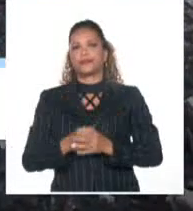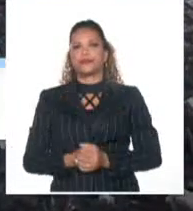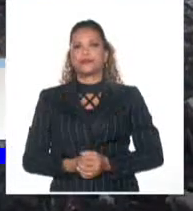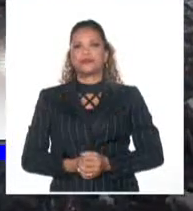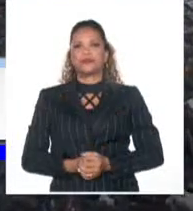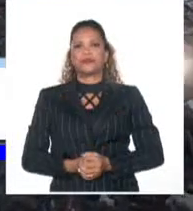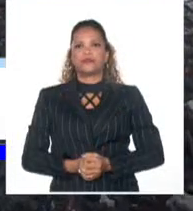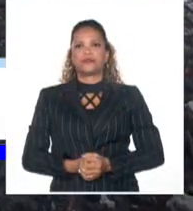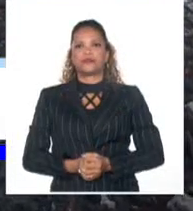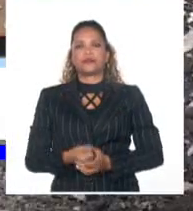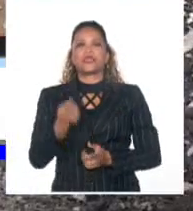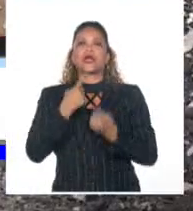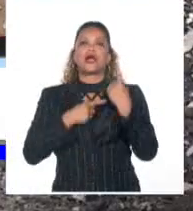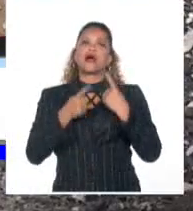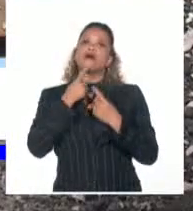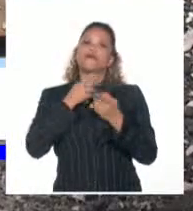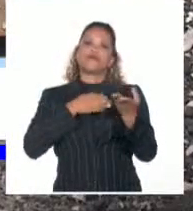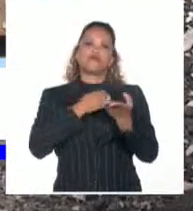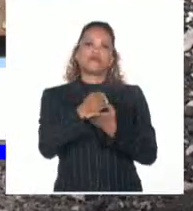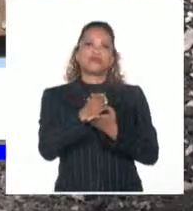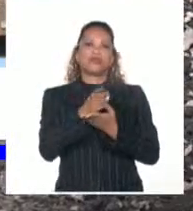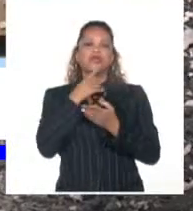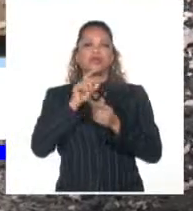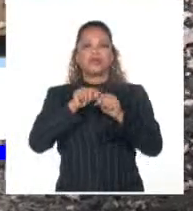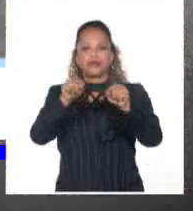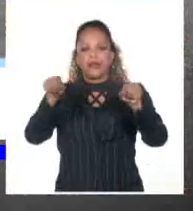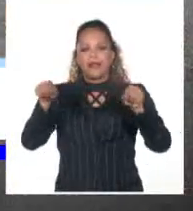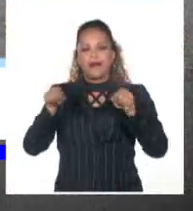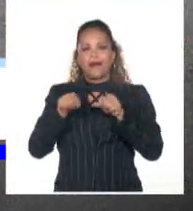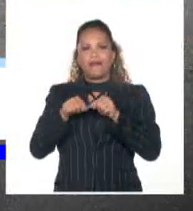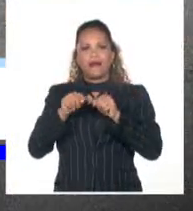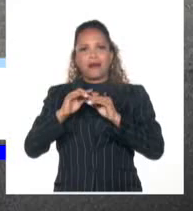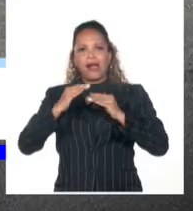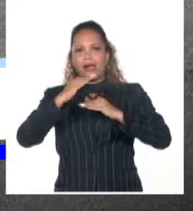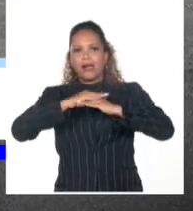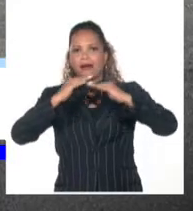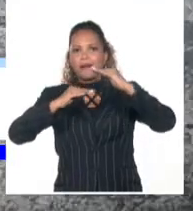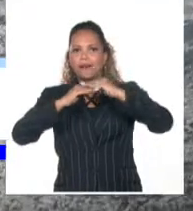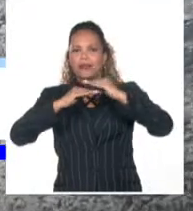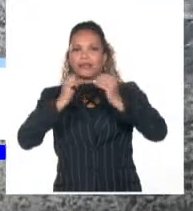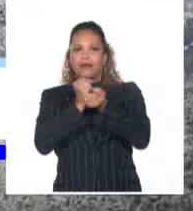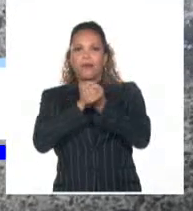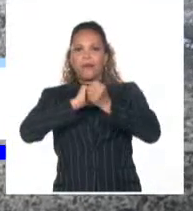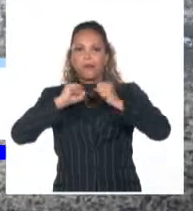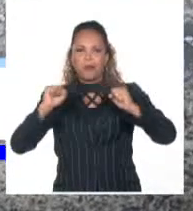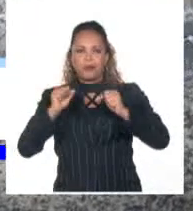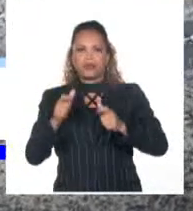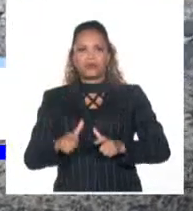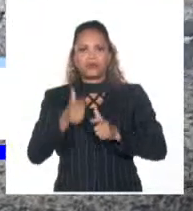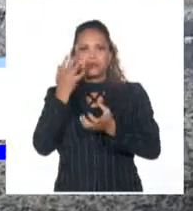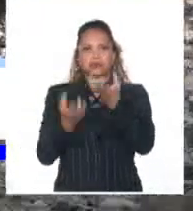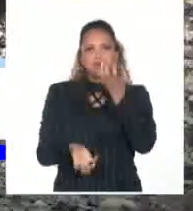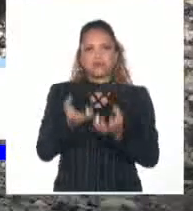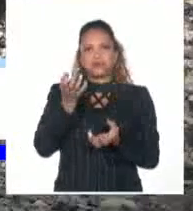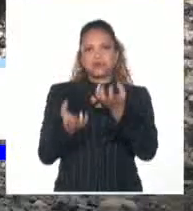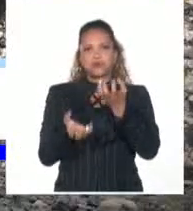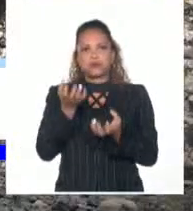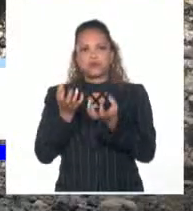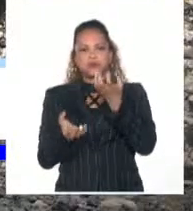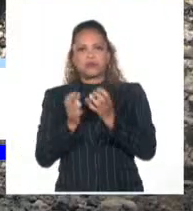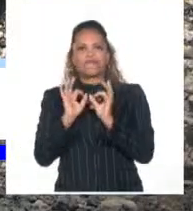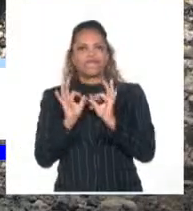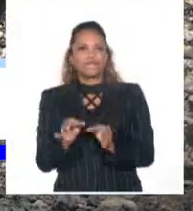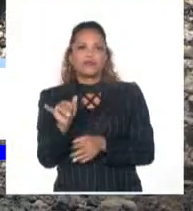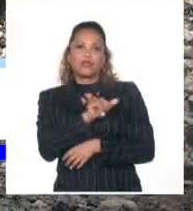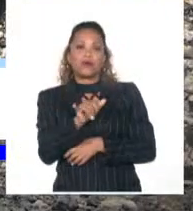Aún permanece el coque, las planchas arrugadas y quemadas del último tanque siniestrado y una enorme capa de cenizas. Este es el